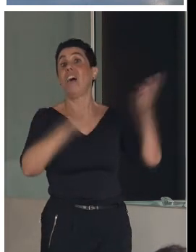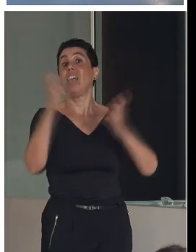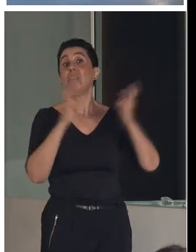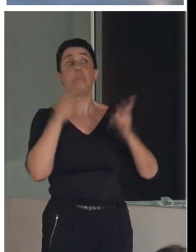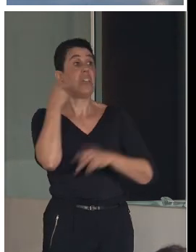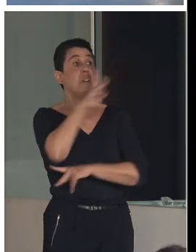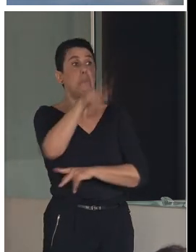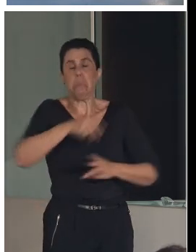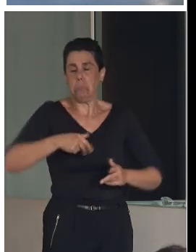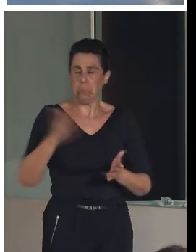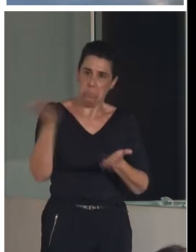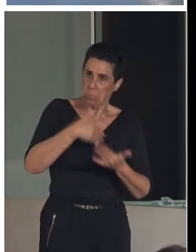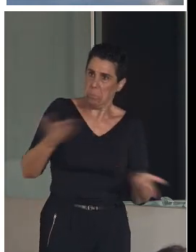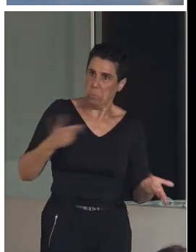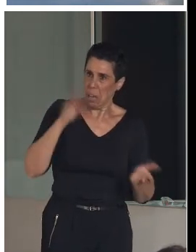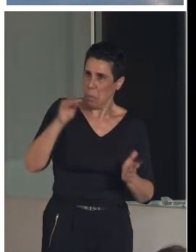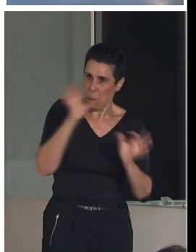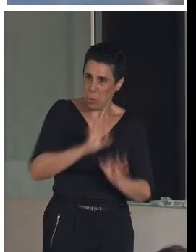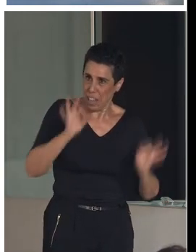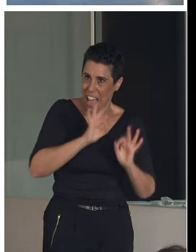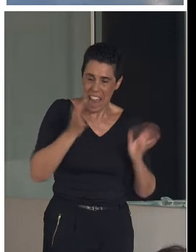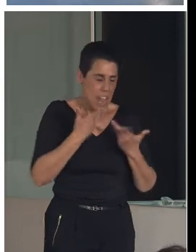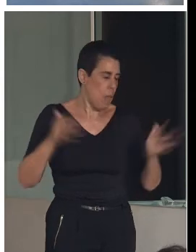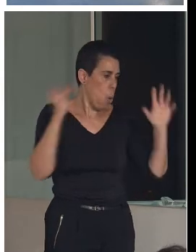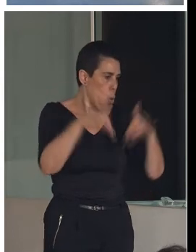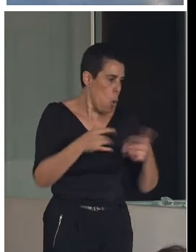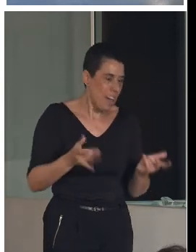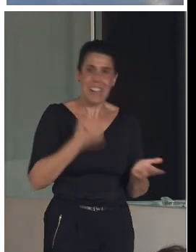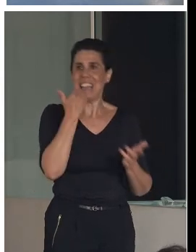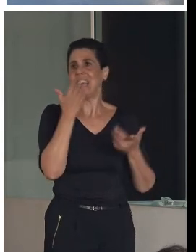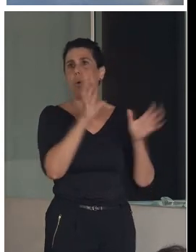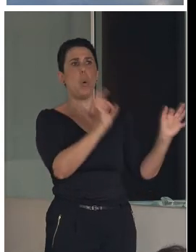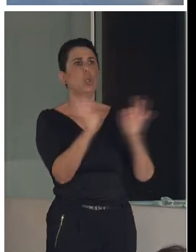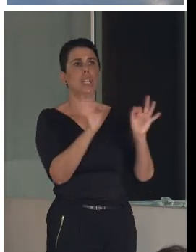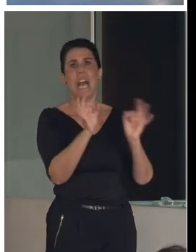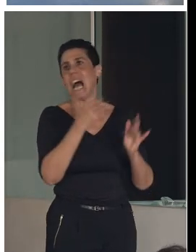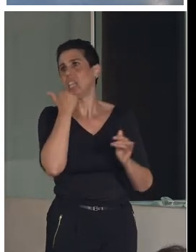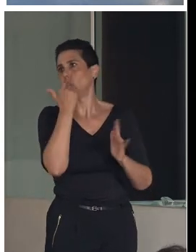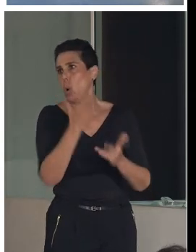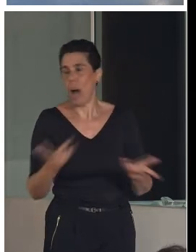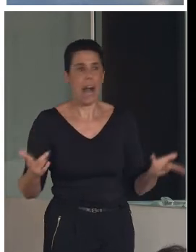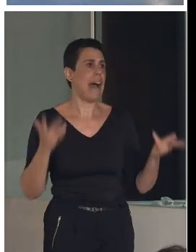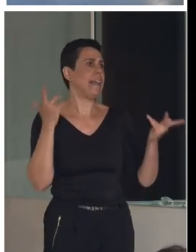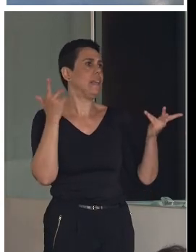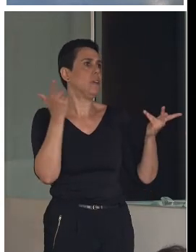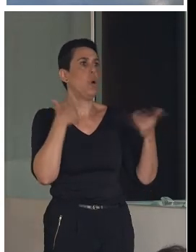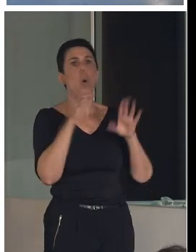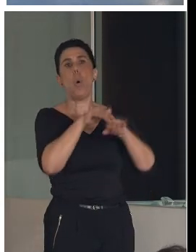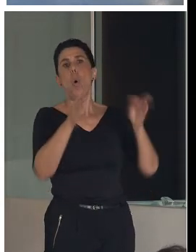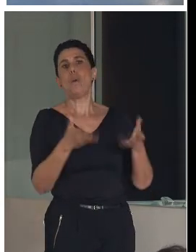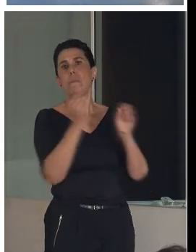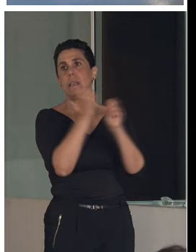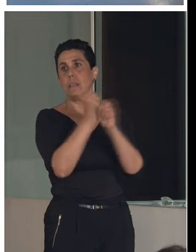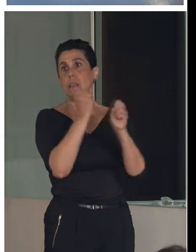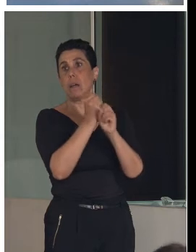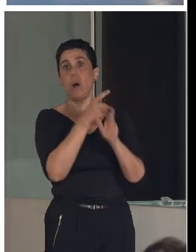perfecto, venga. Viene un congreso, viene una actividad, viene una teatralización, viene una conferencia, viene una mesa de trabajo o viene a